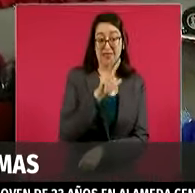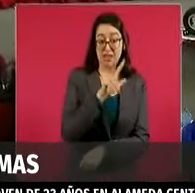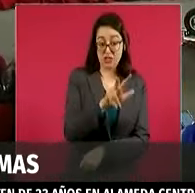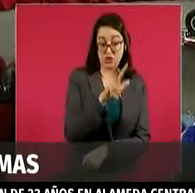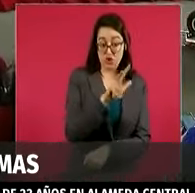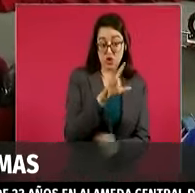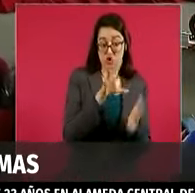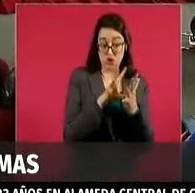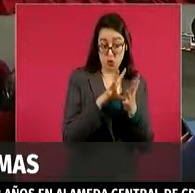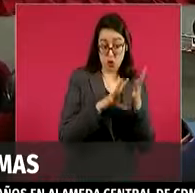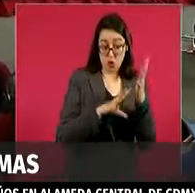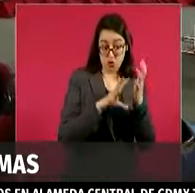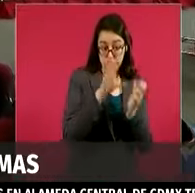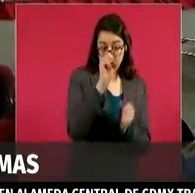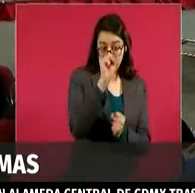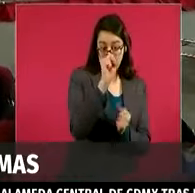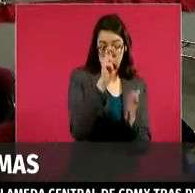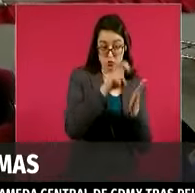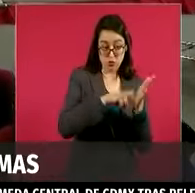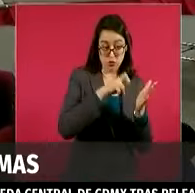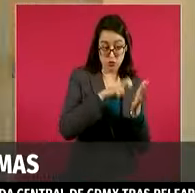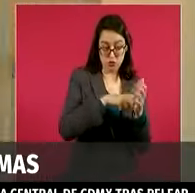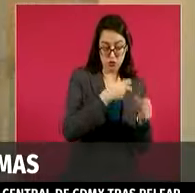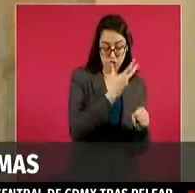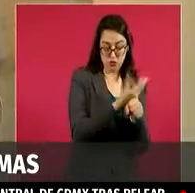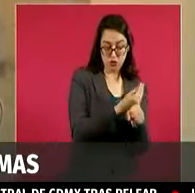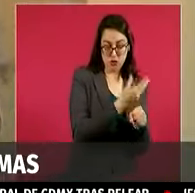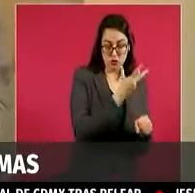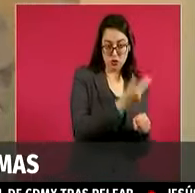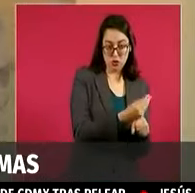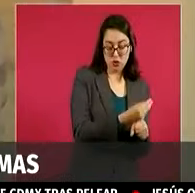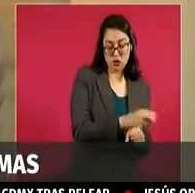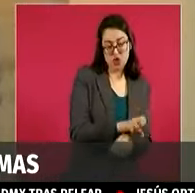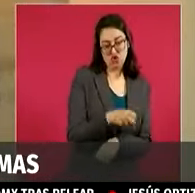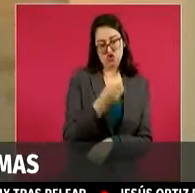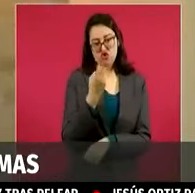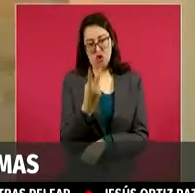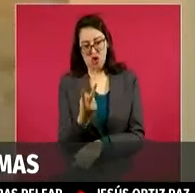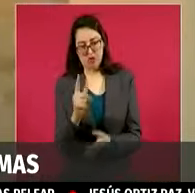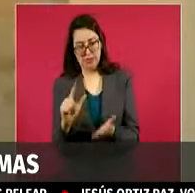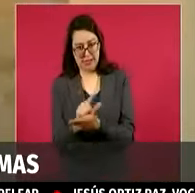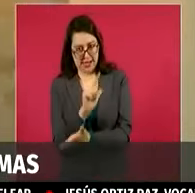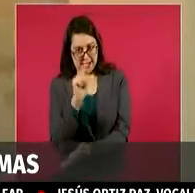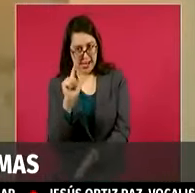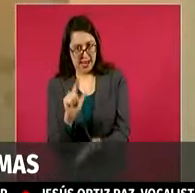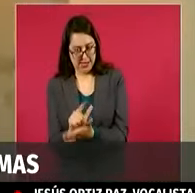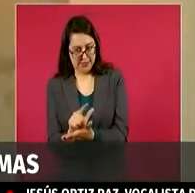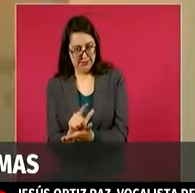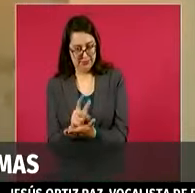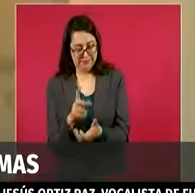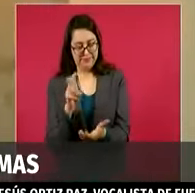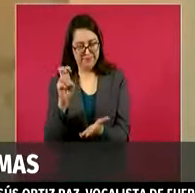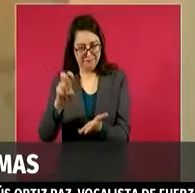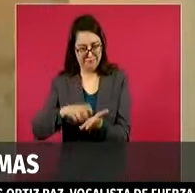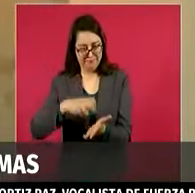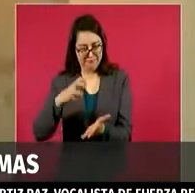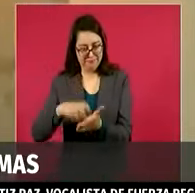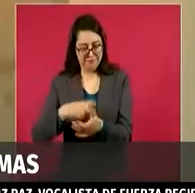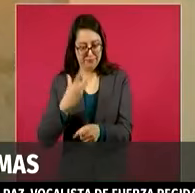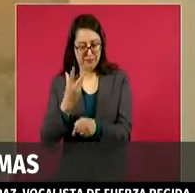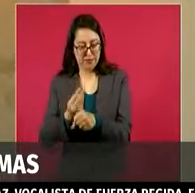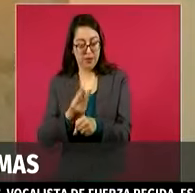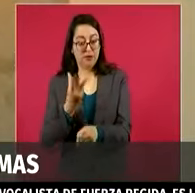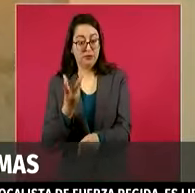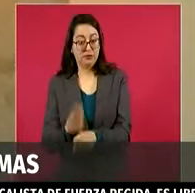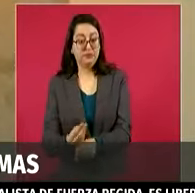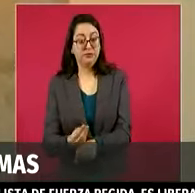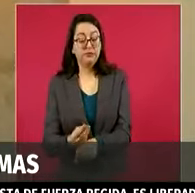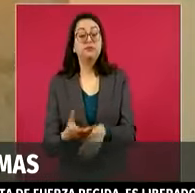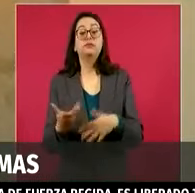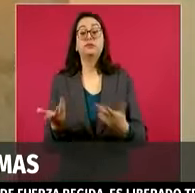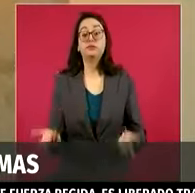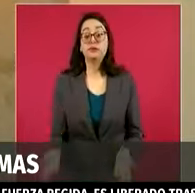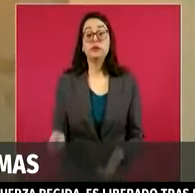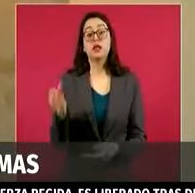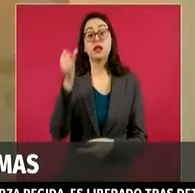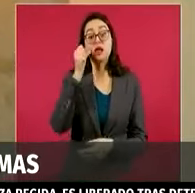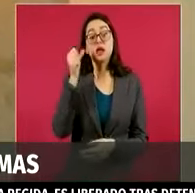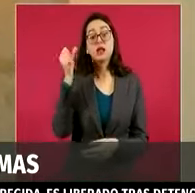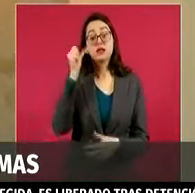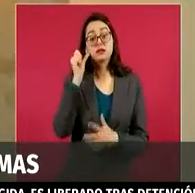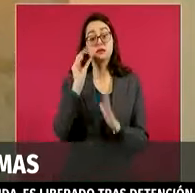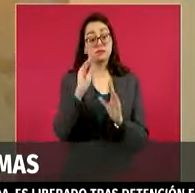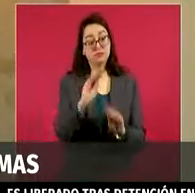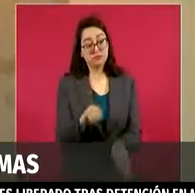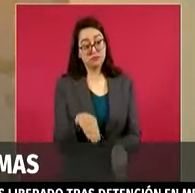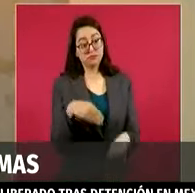órgano electoral y lo que se propone aquí es incluso que asuma tanto la Sala Superior, que también se modifica y también se